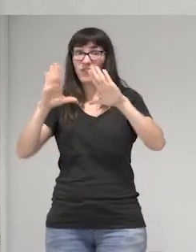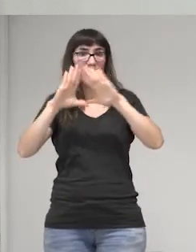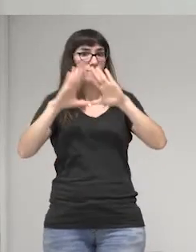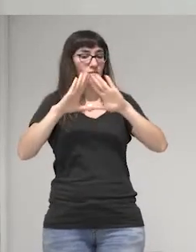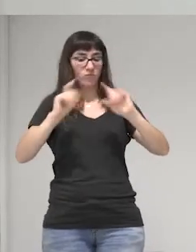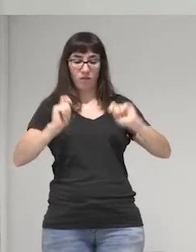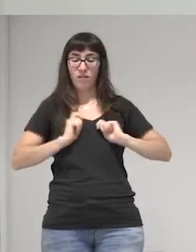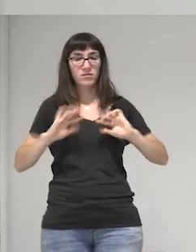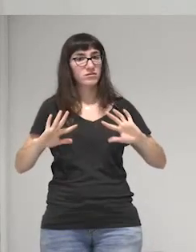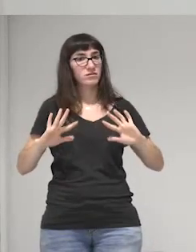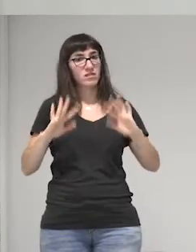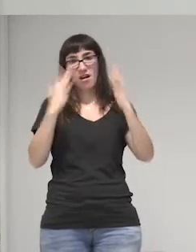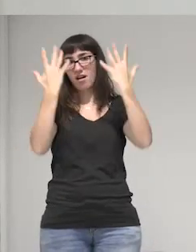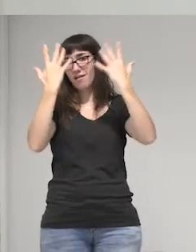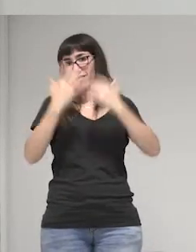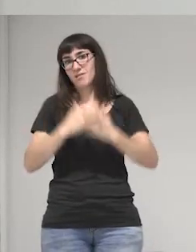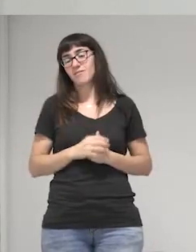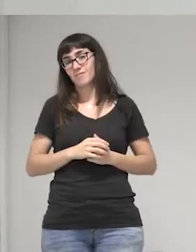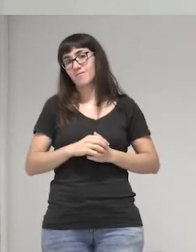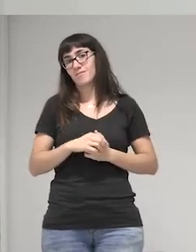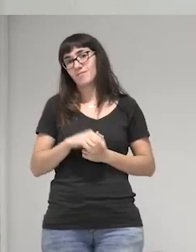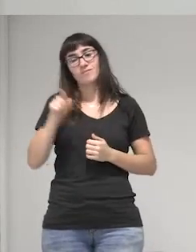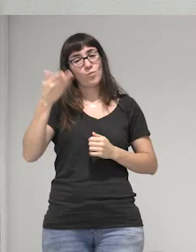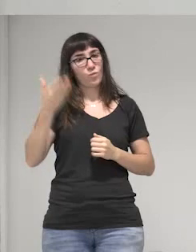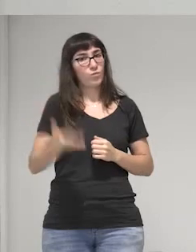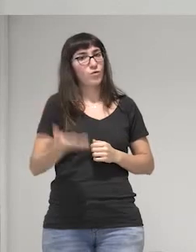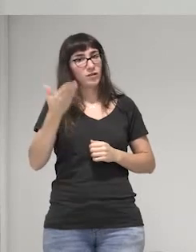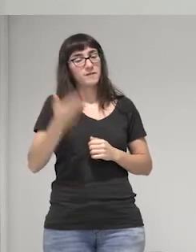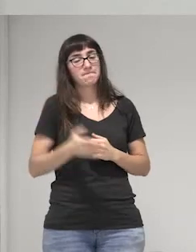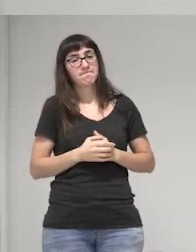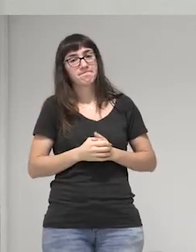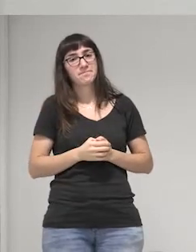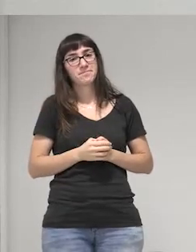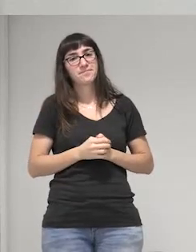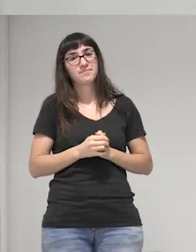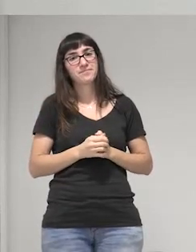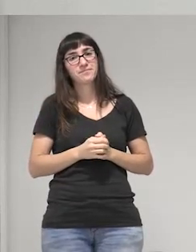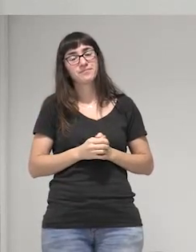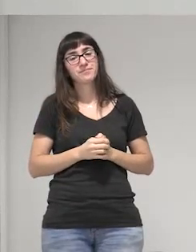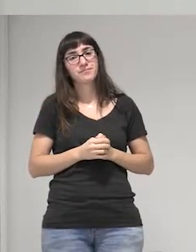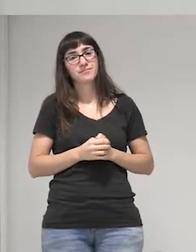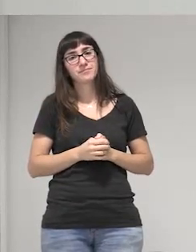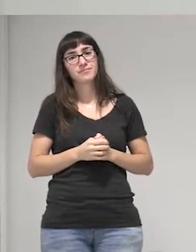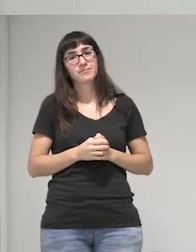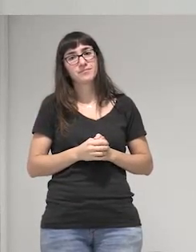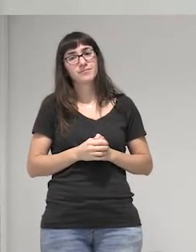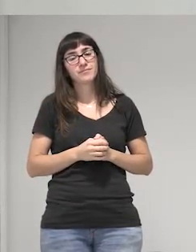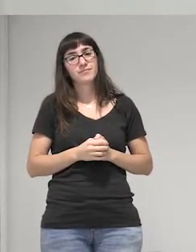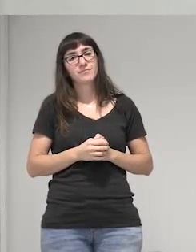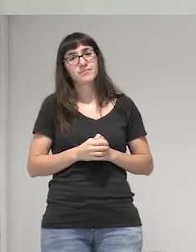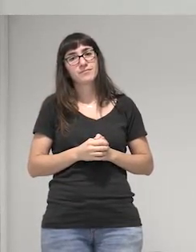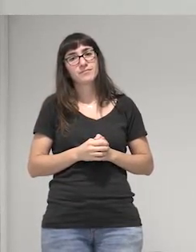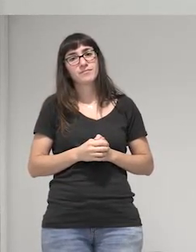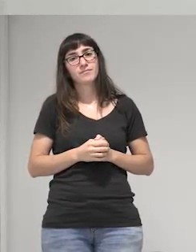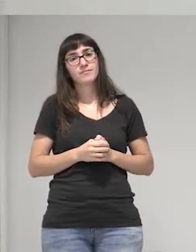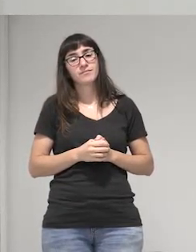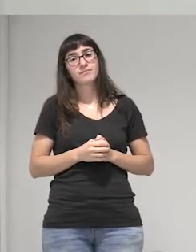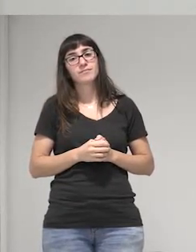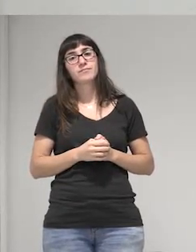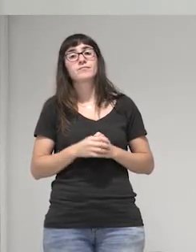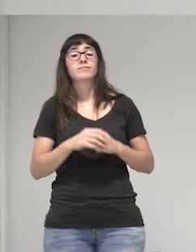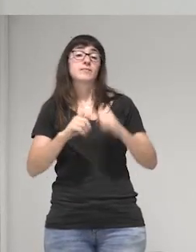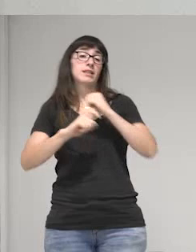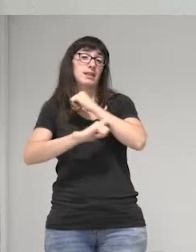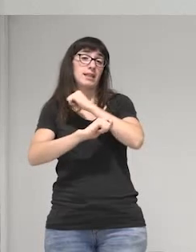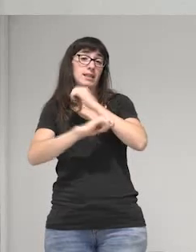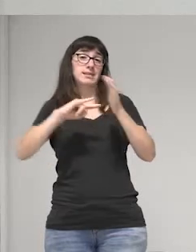nuestras pares creo que eso también es muy importante y bueno empezamos a discutir la estrategia